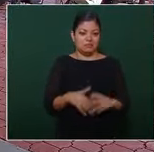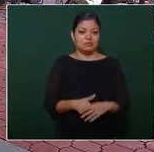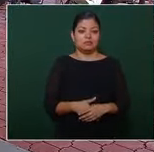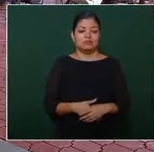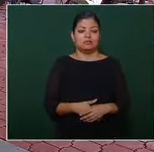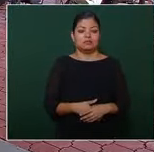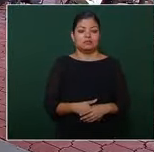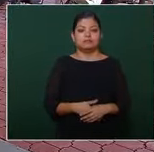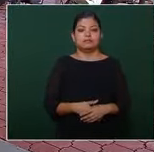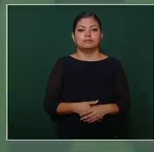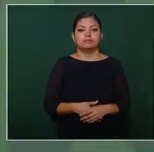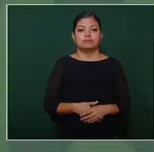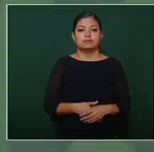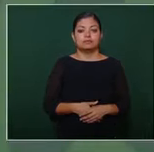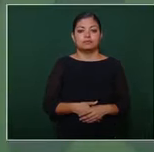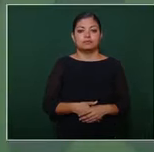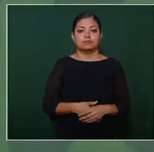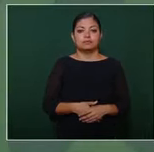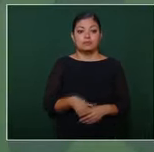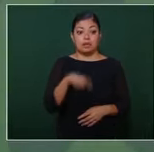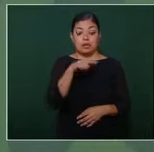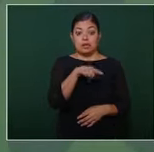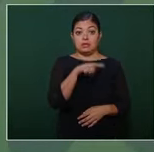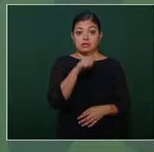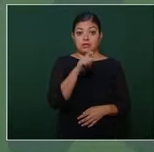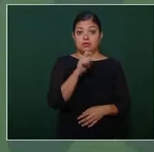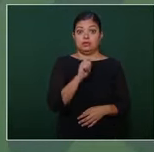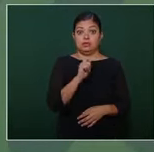esto nos significa